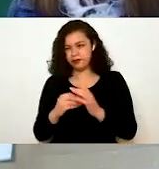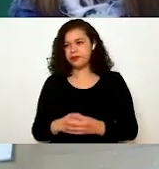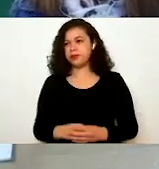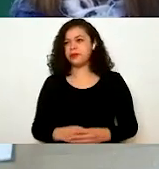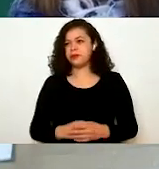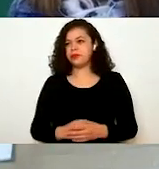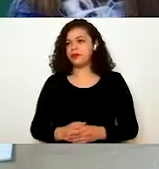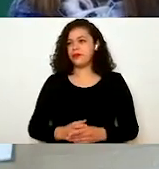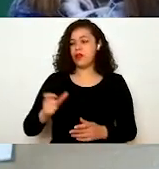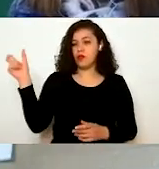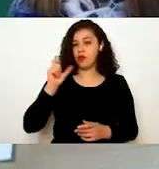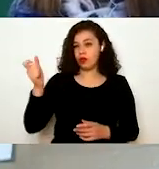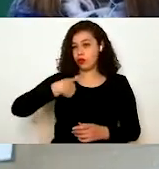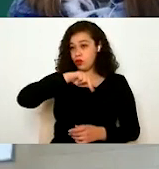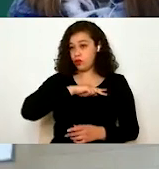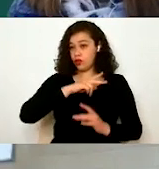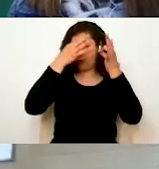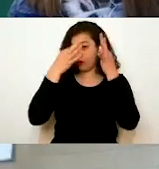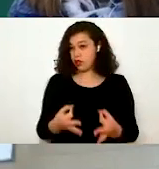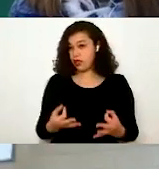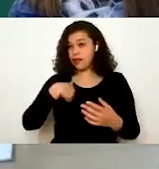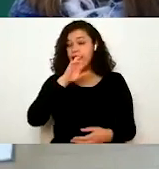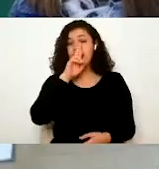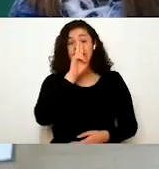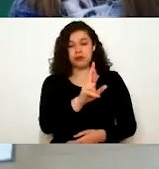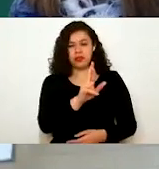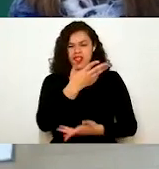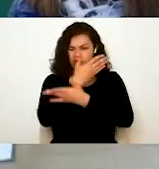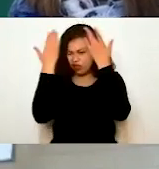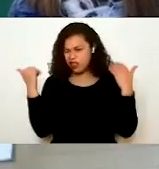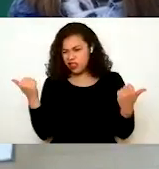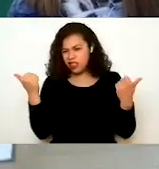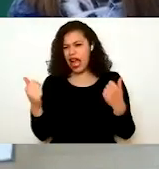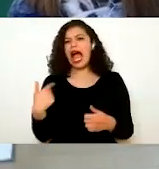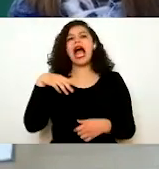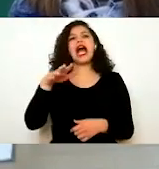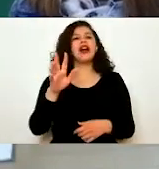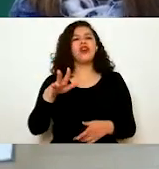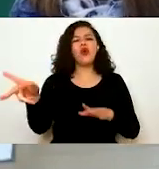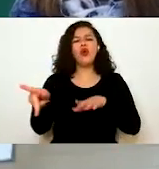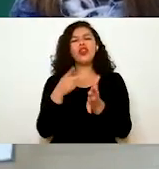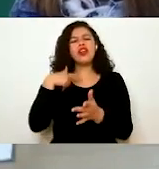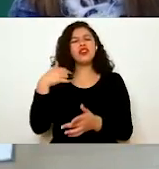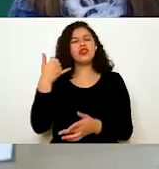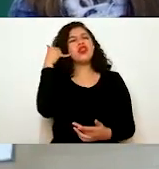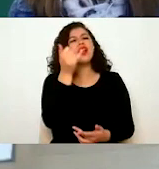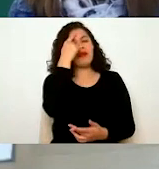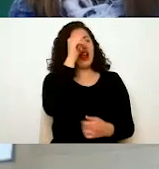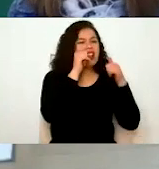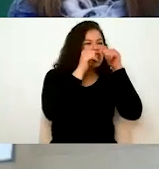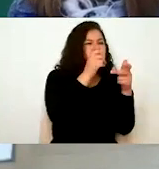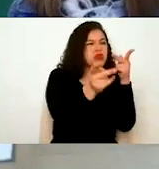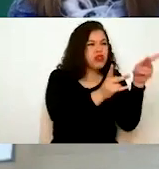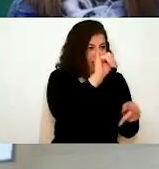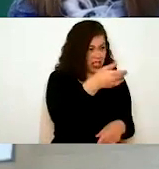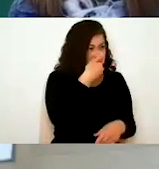nosotros no tenemos la certeza de que se le dio respuesta, los contactamos para saber si sí recibieron la atención. Porque generalmente